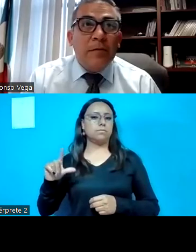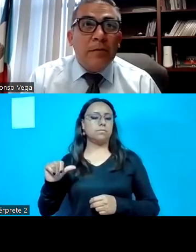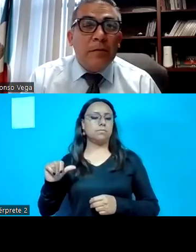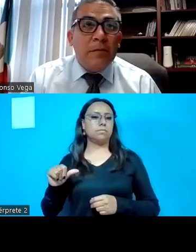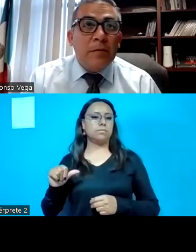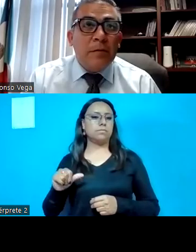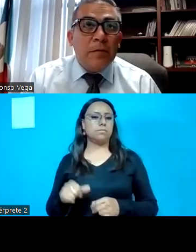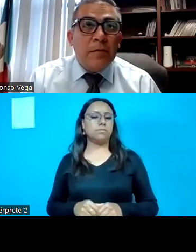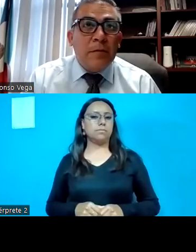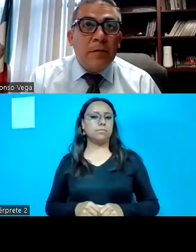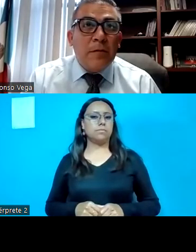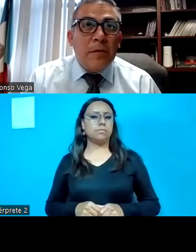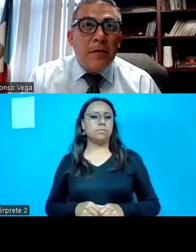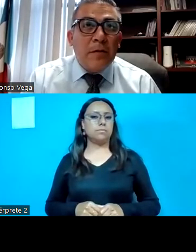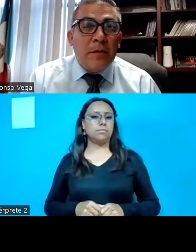Gracias,